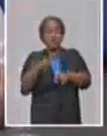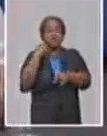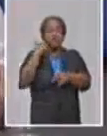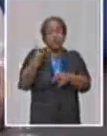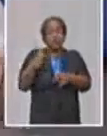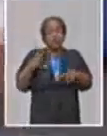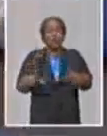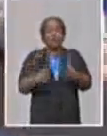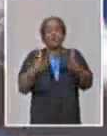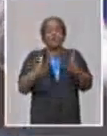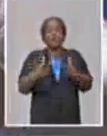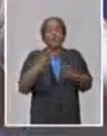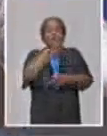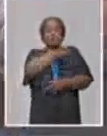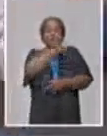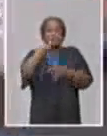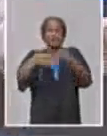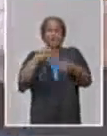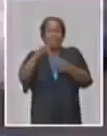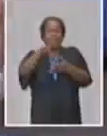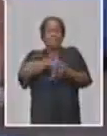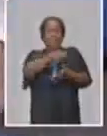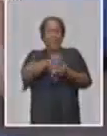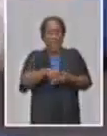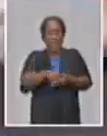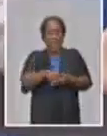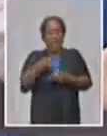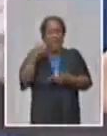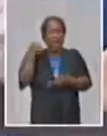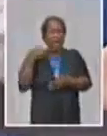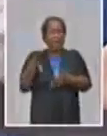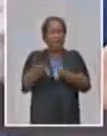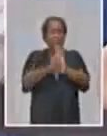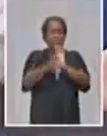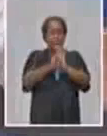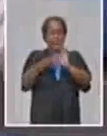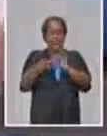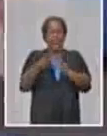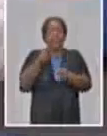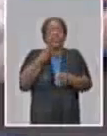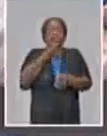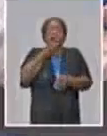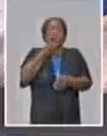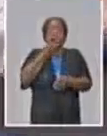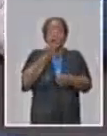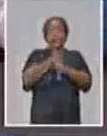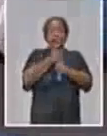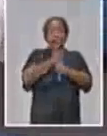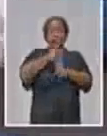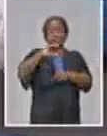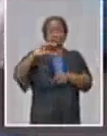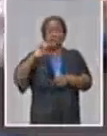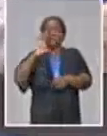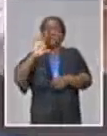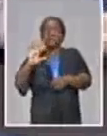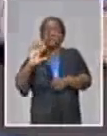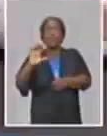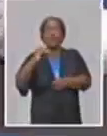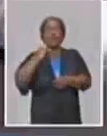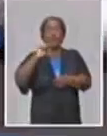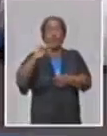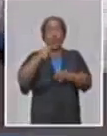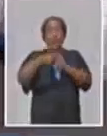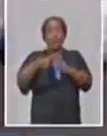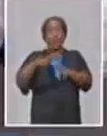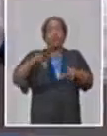de los indicadores directivos del plan. Nosotros lo que tenemos establecido es que para acceder a cinco salarios medios de distribución de utilidad tiene que sobre cumplir